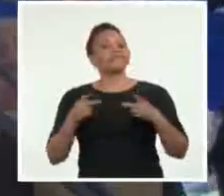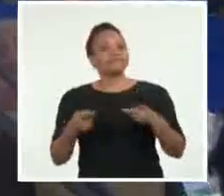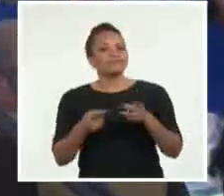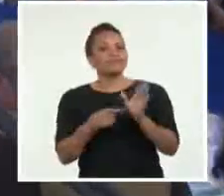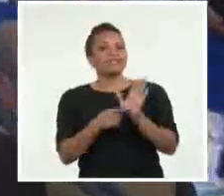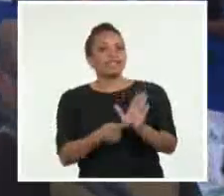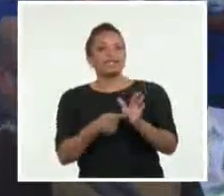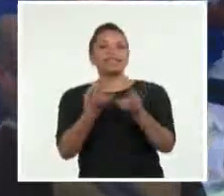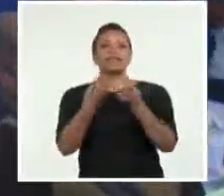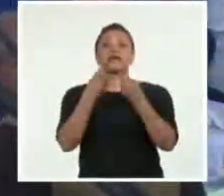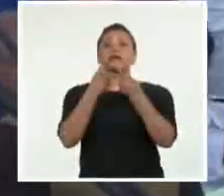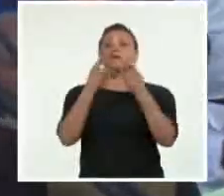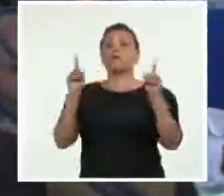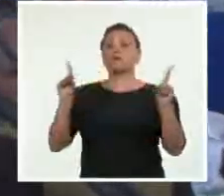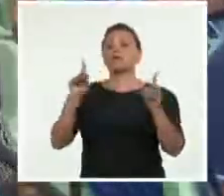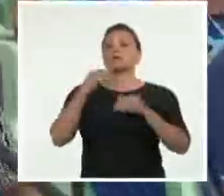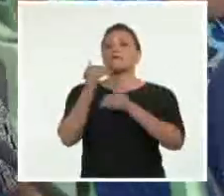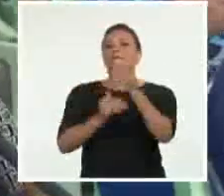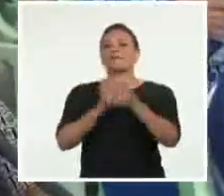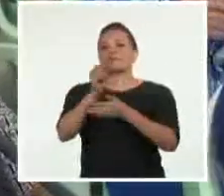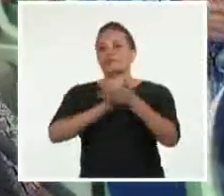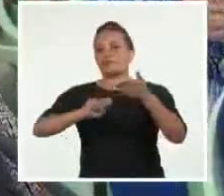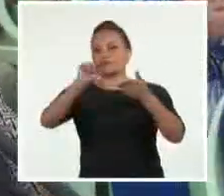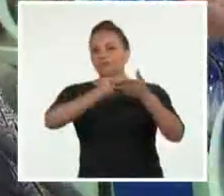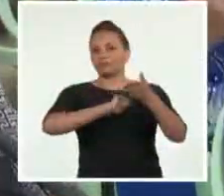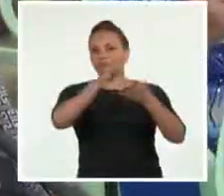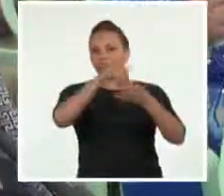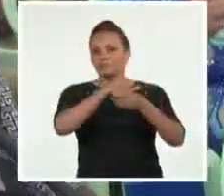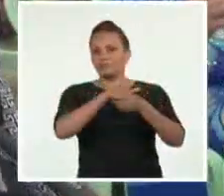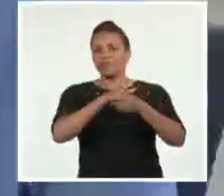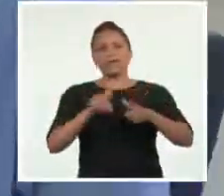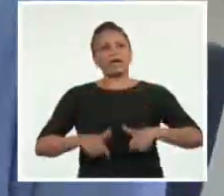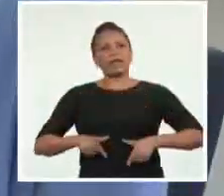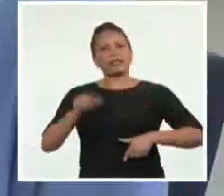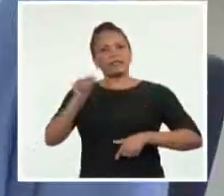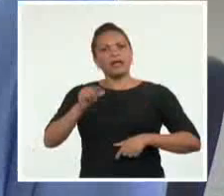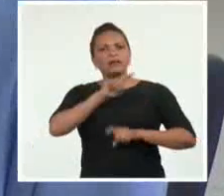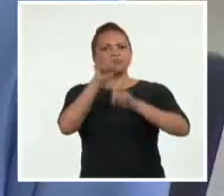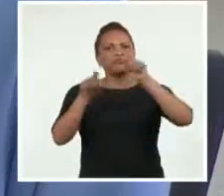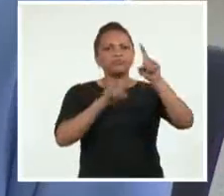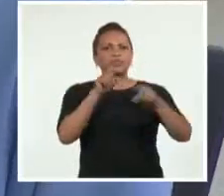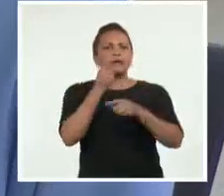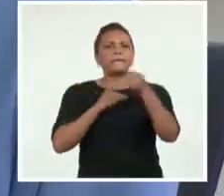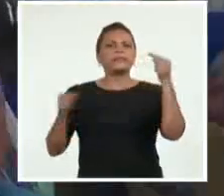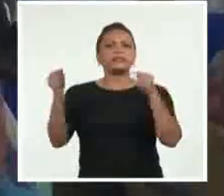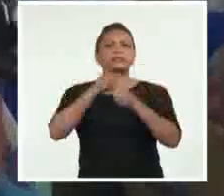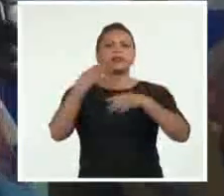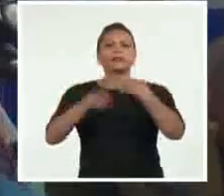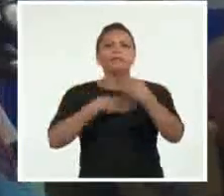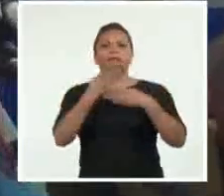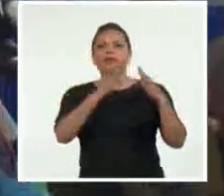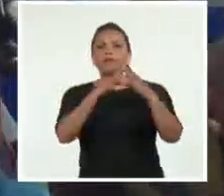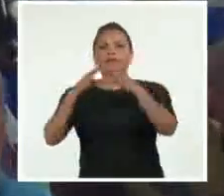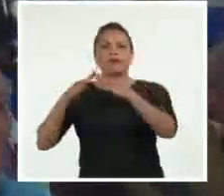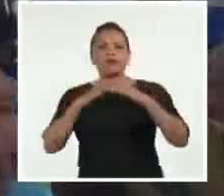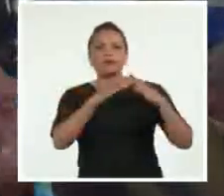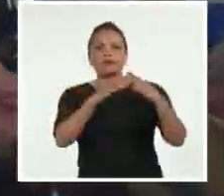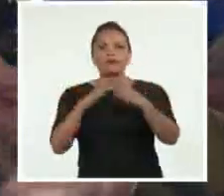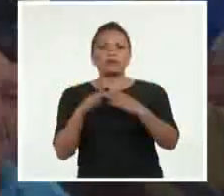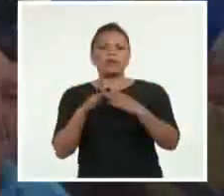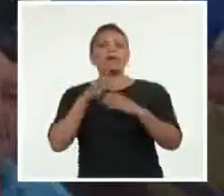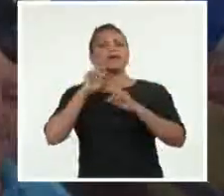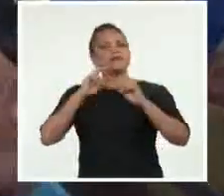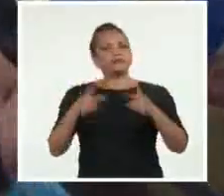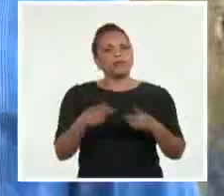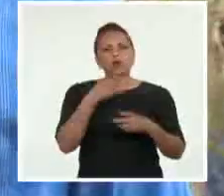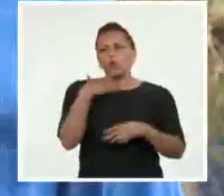democracia del proceso electoral cubano. Los candidatos se interesaron por las principales problemáticas de los vecinos e insistieron en cuánto se puede